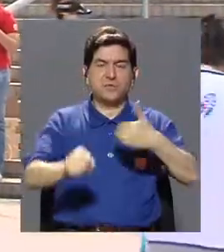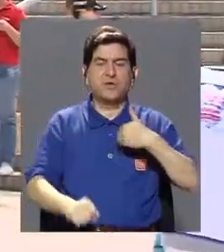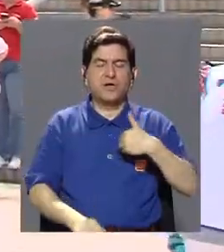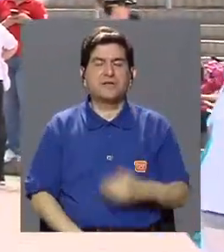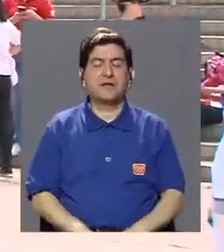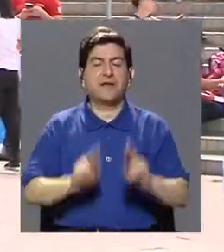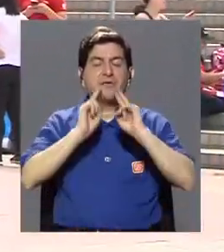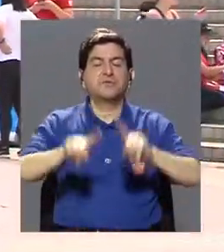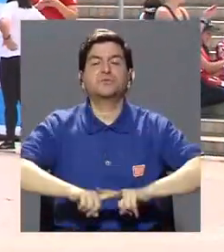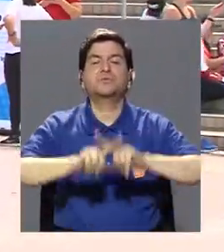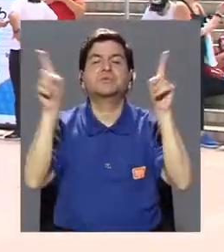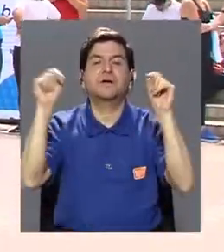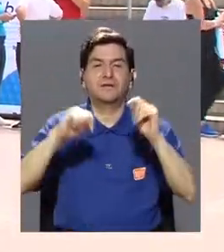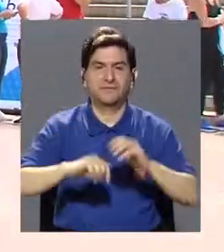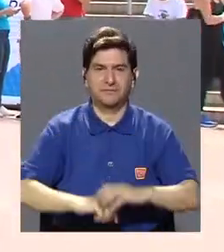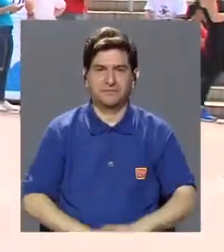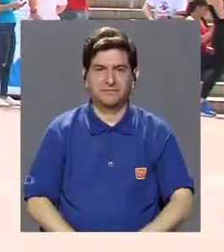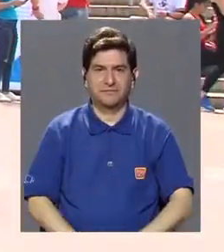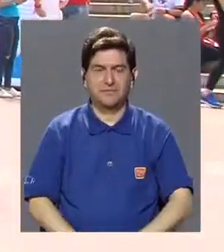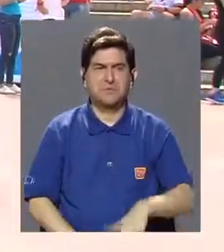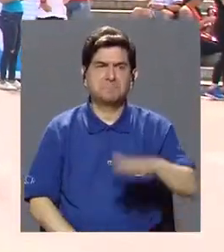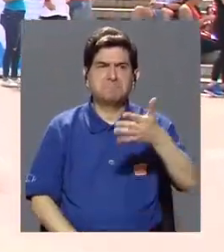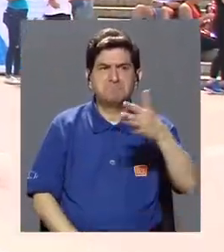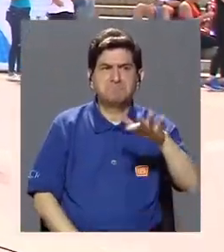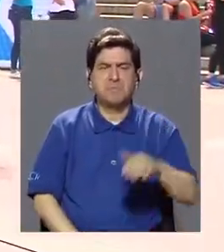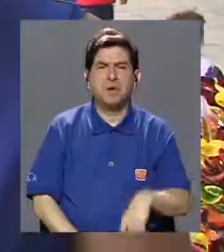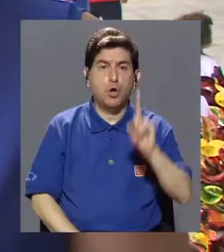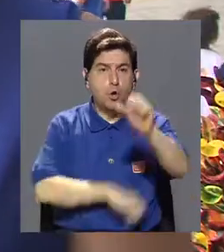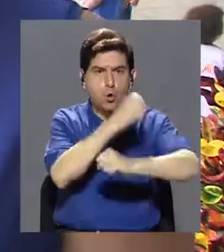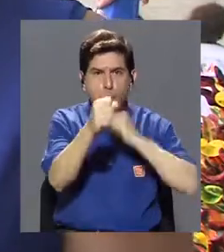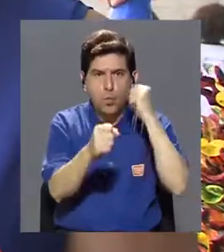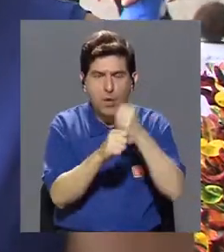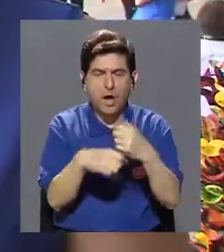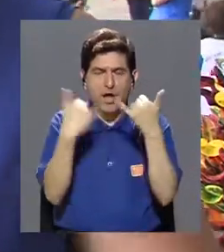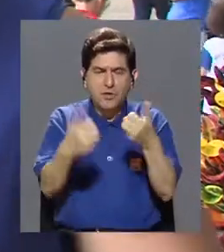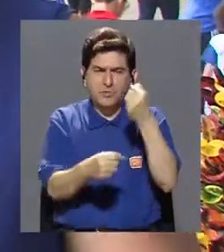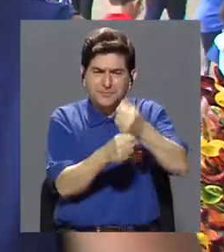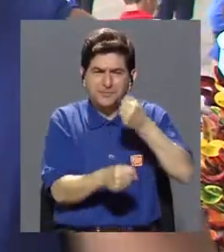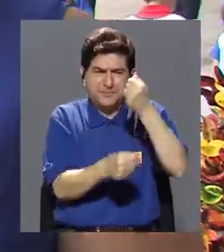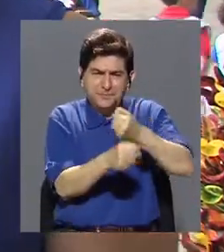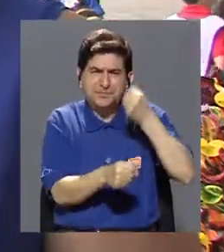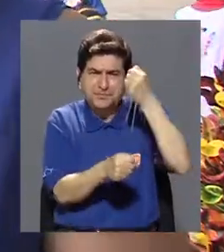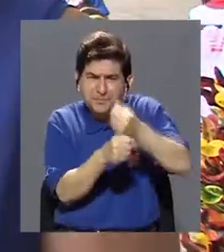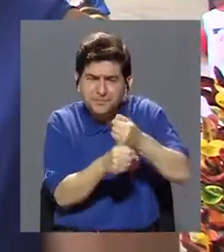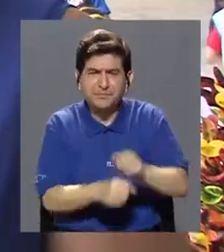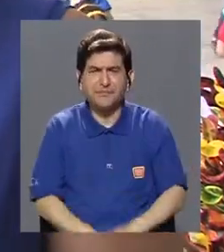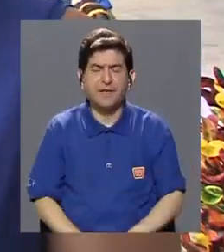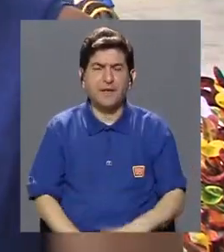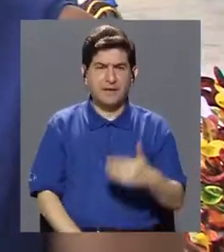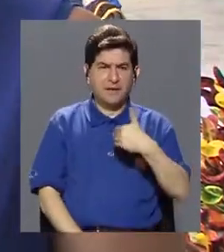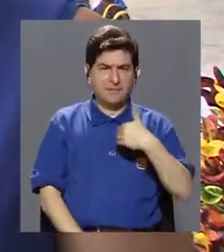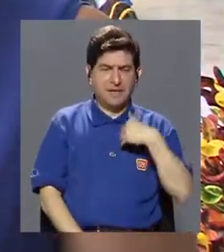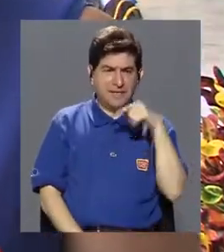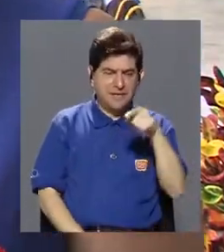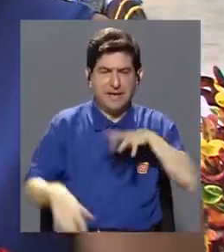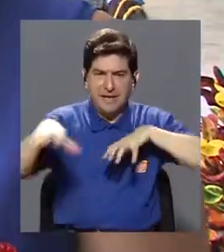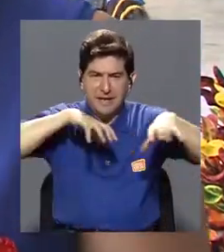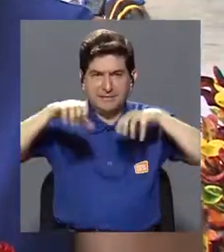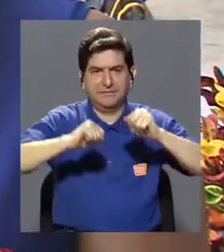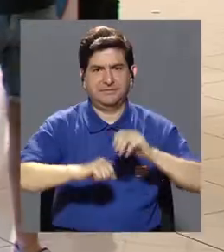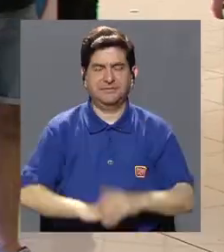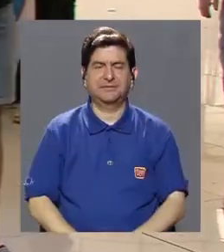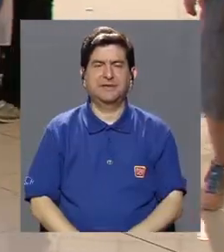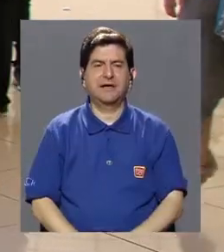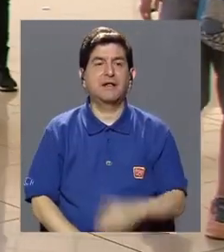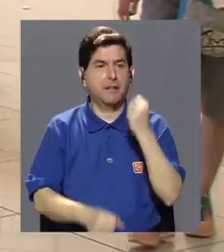Y tenemos aproximadamente un año de estar trabajando para que tengan este evento. El trabajo ha sido